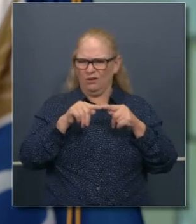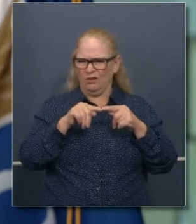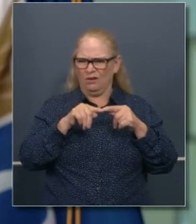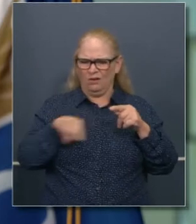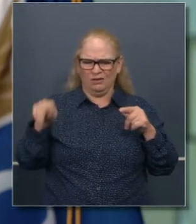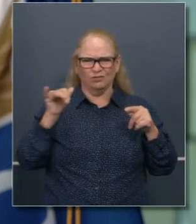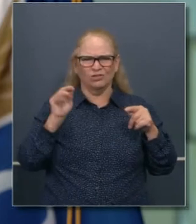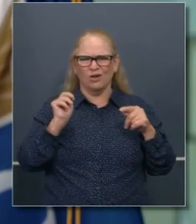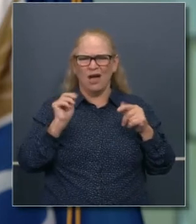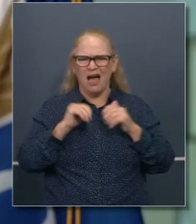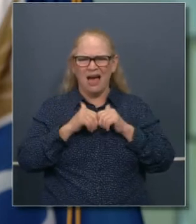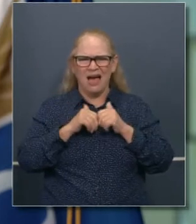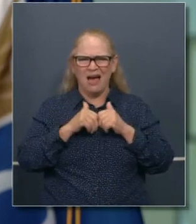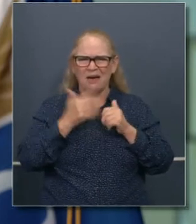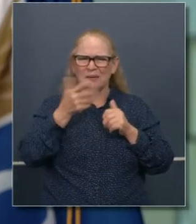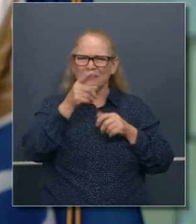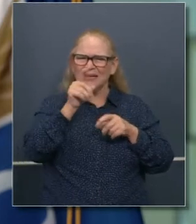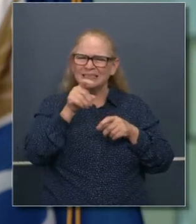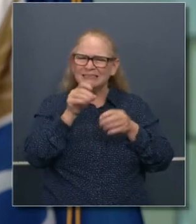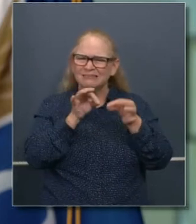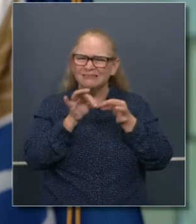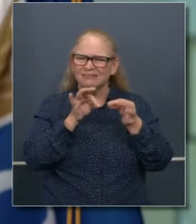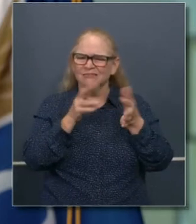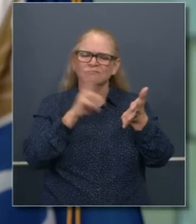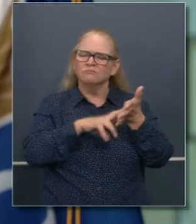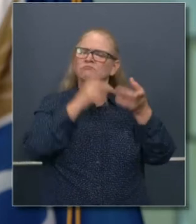para extender esas protecciones hasta fines del año?